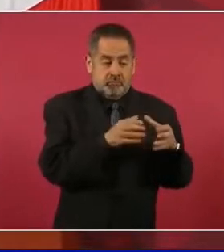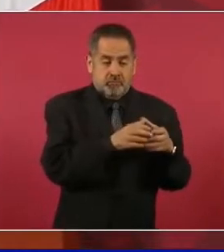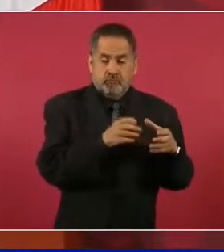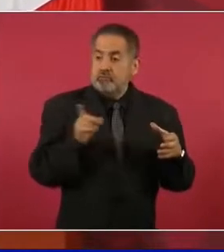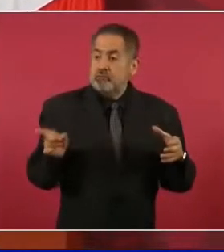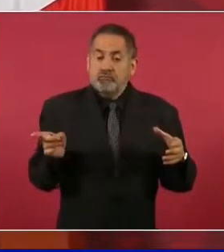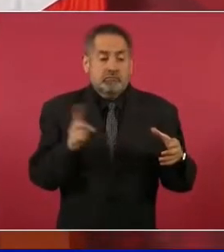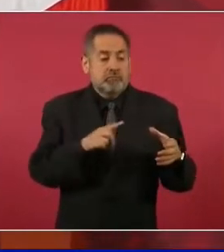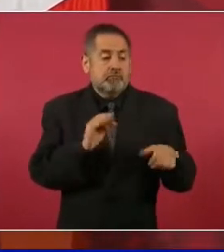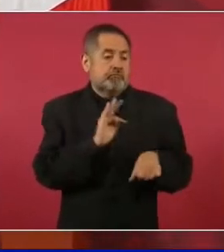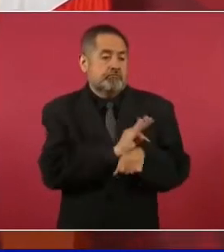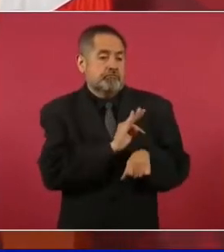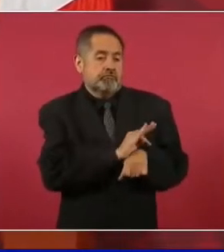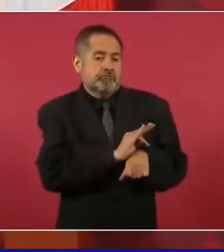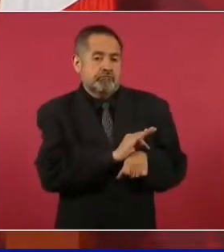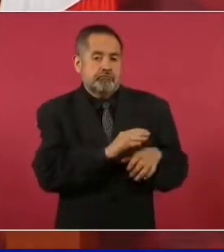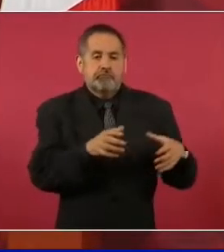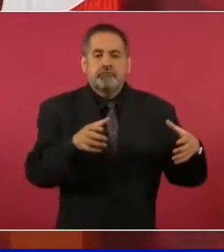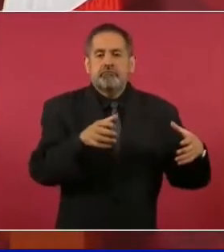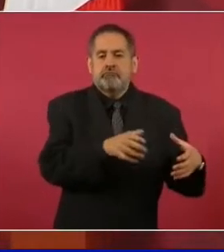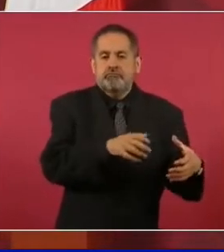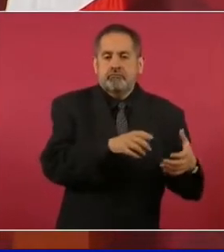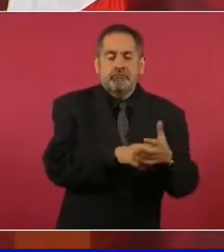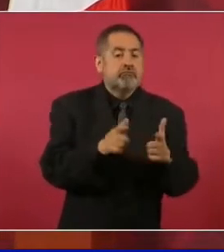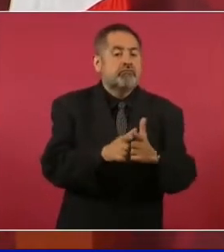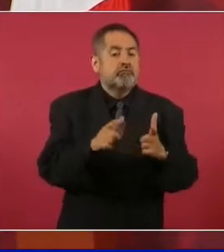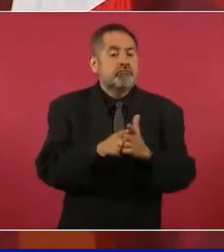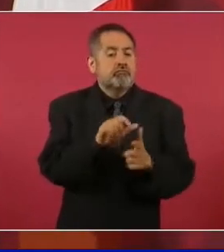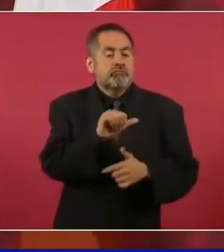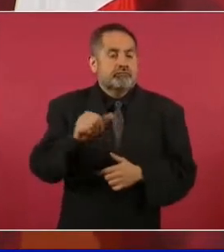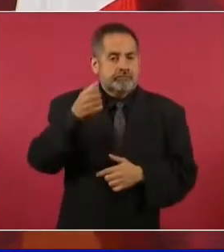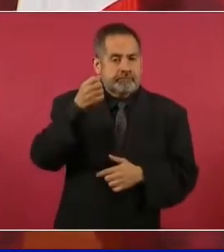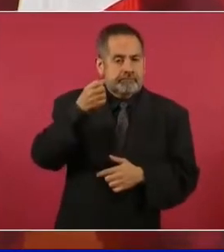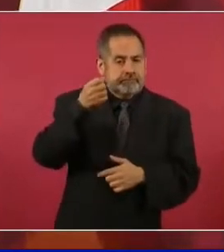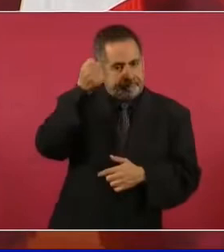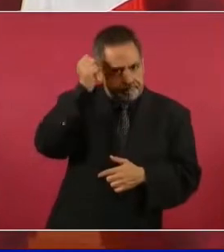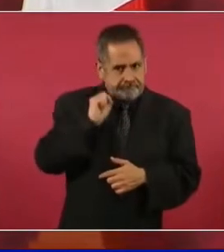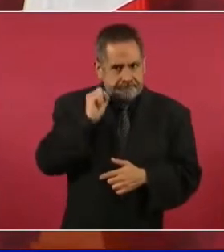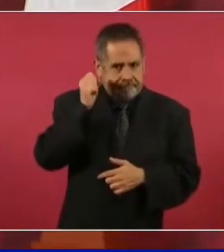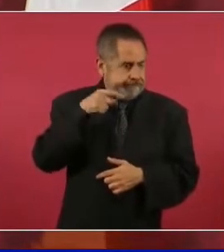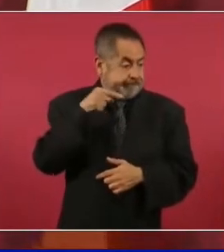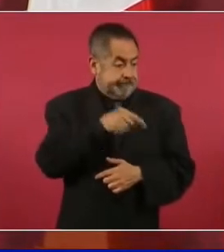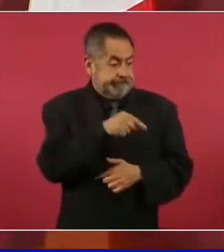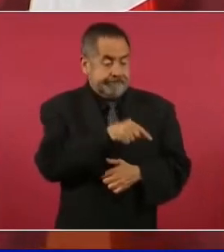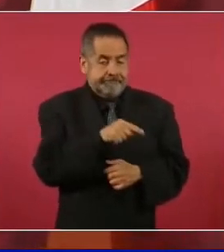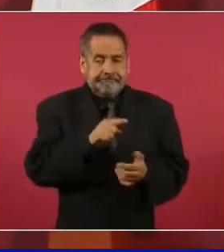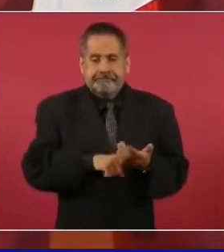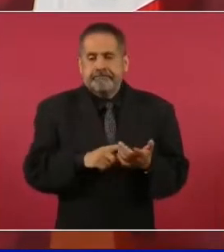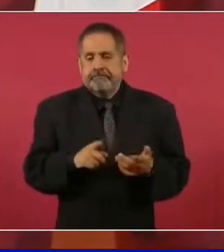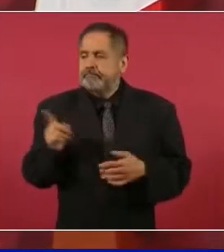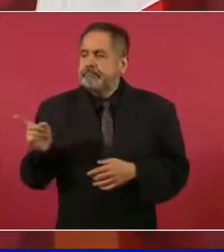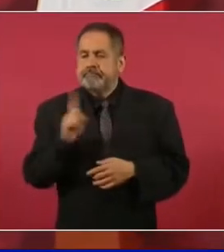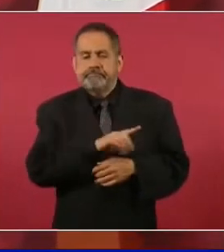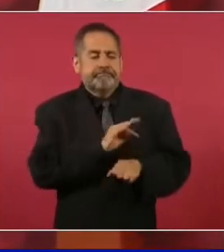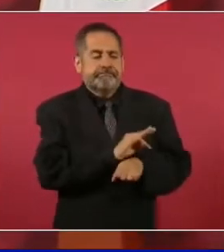al grupo de Sinaloa, y